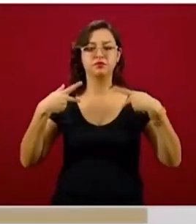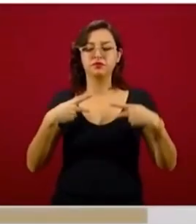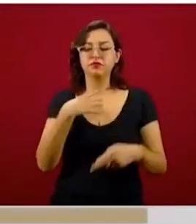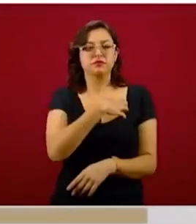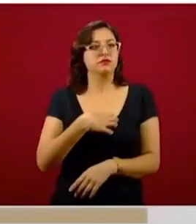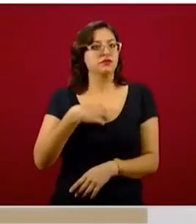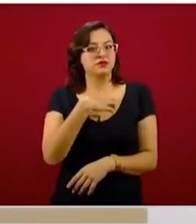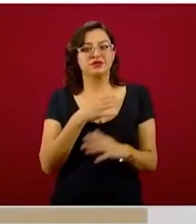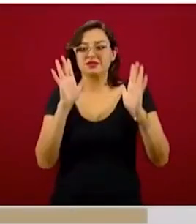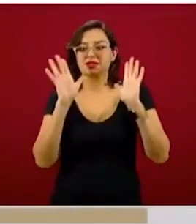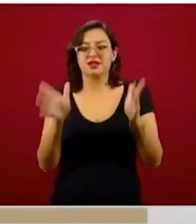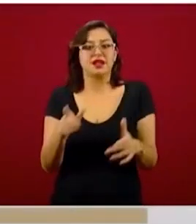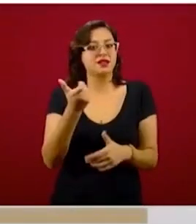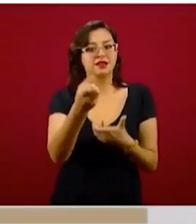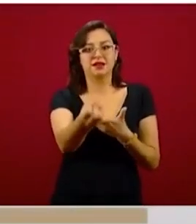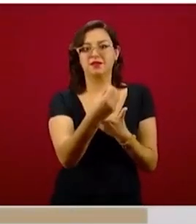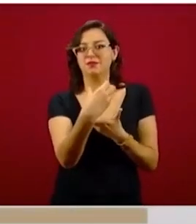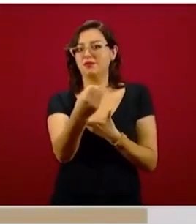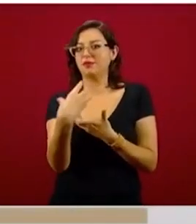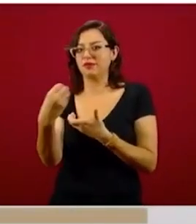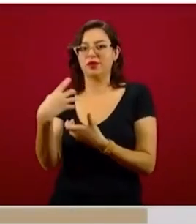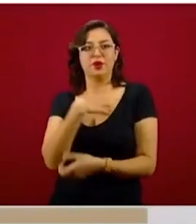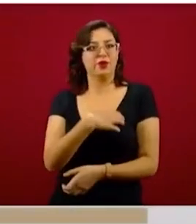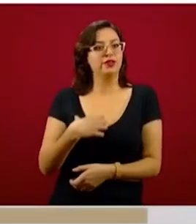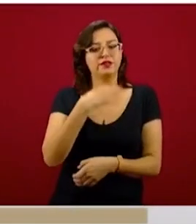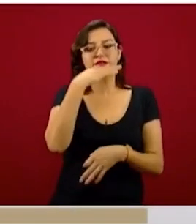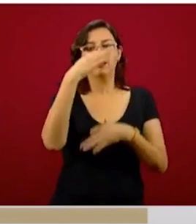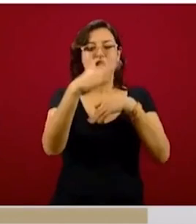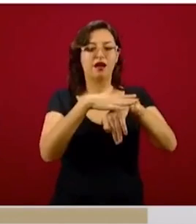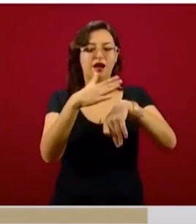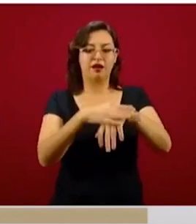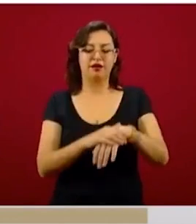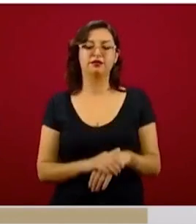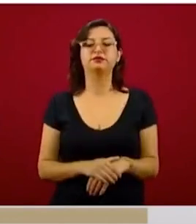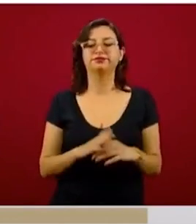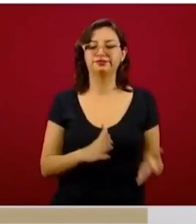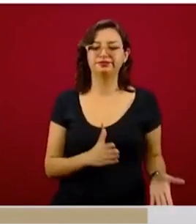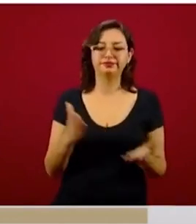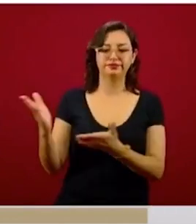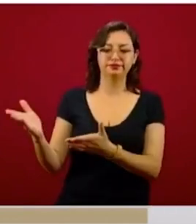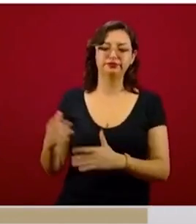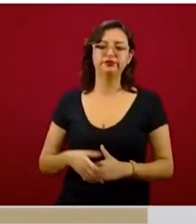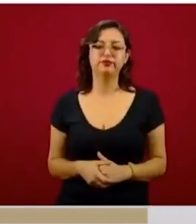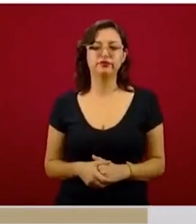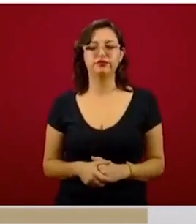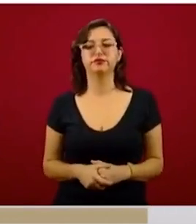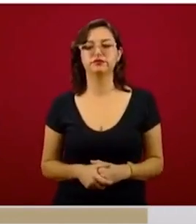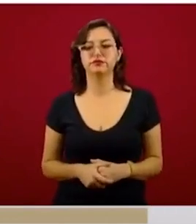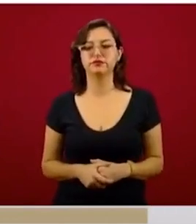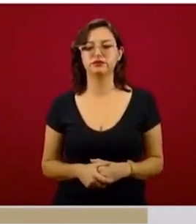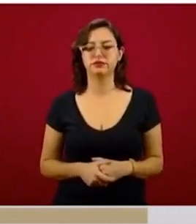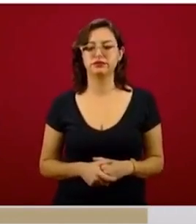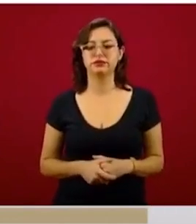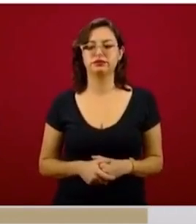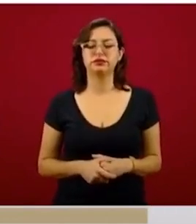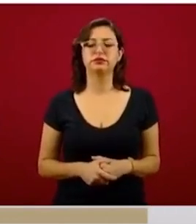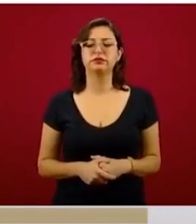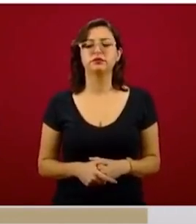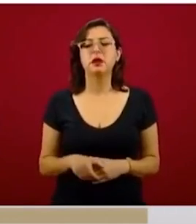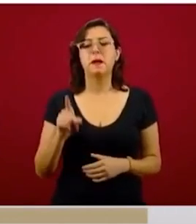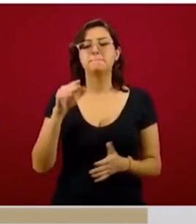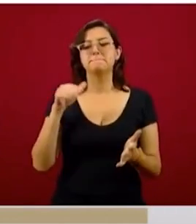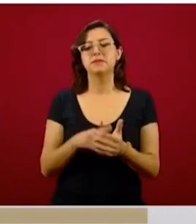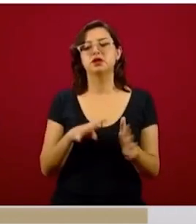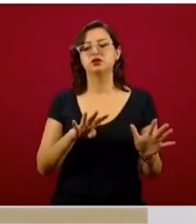que había ya recibido su apoyo. Tenemos mil 846 para trabajadores del hogar y mil 500 para personas